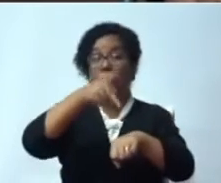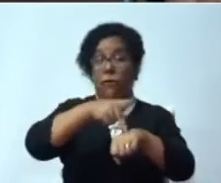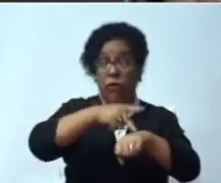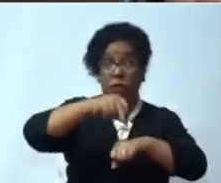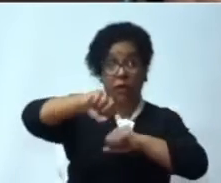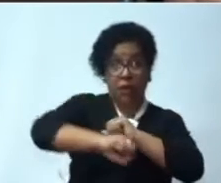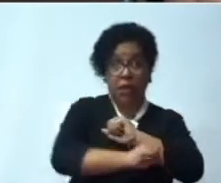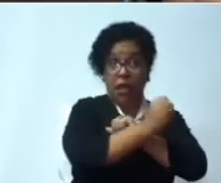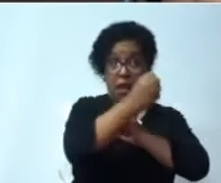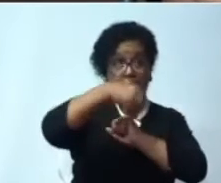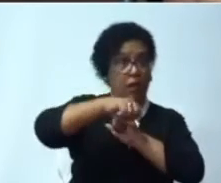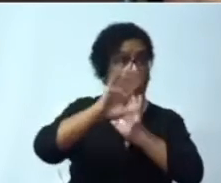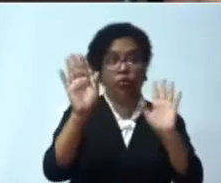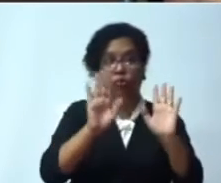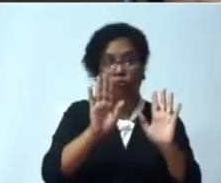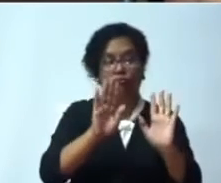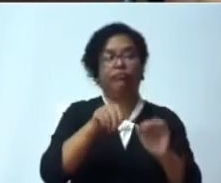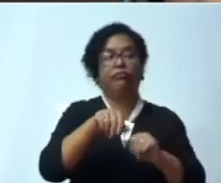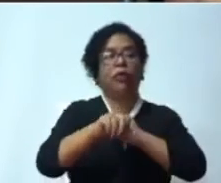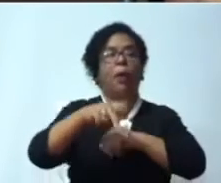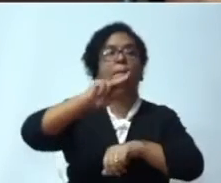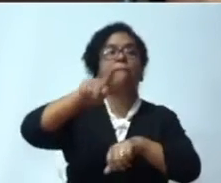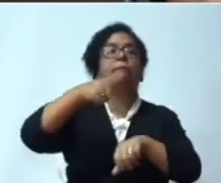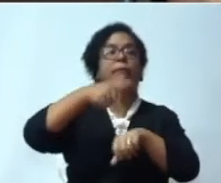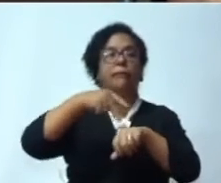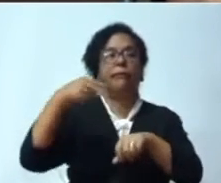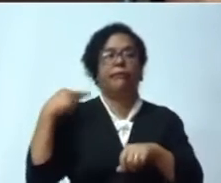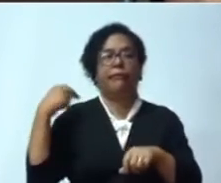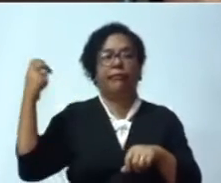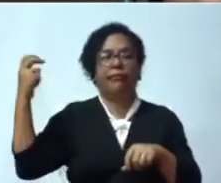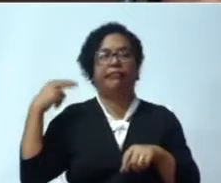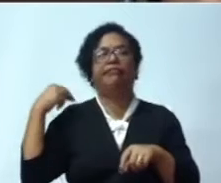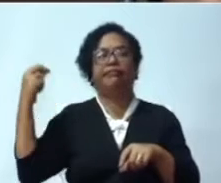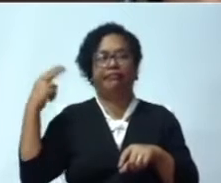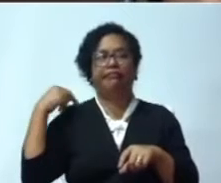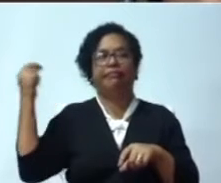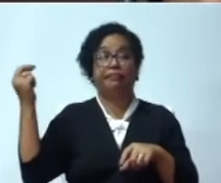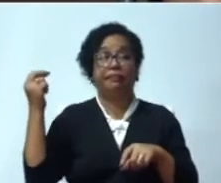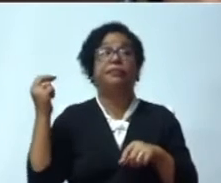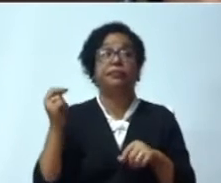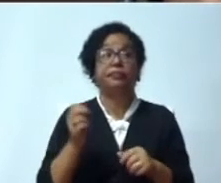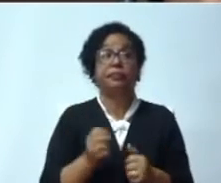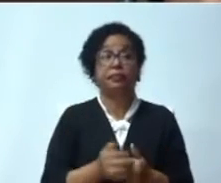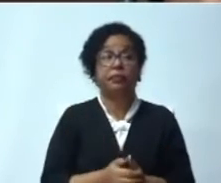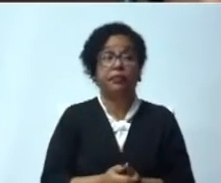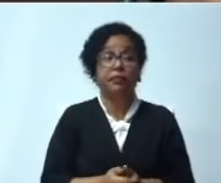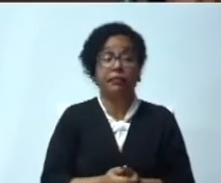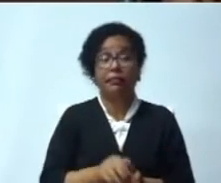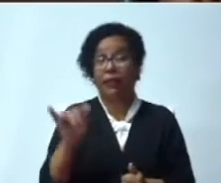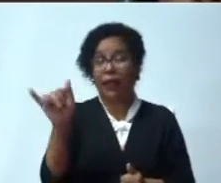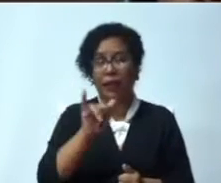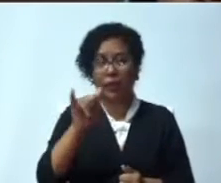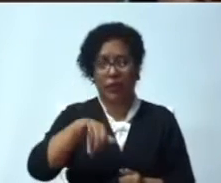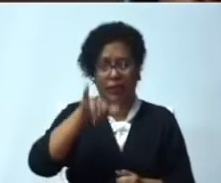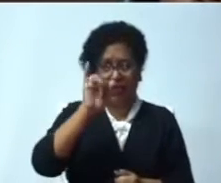Esas regiones que también tienen múltiples vocaciones, además de la agrícola,